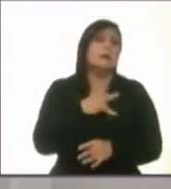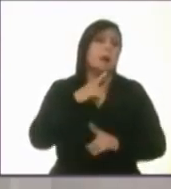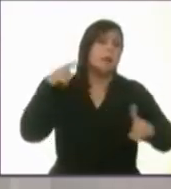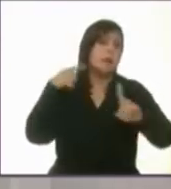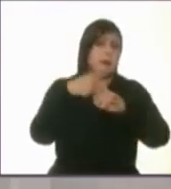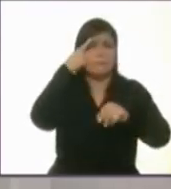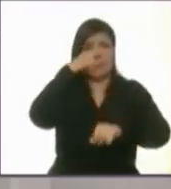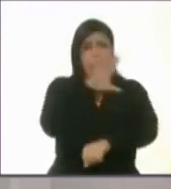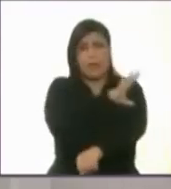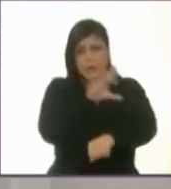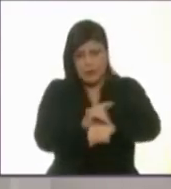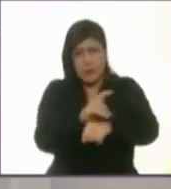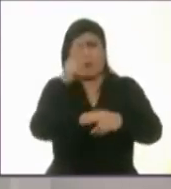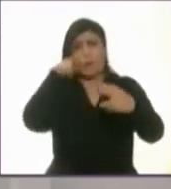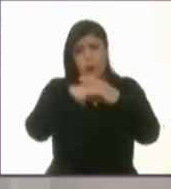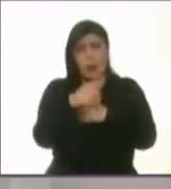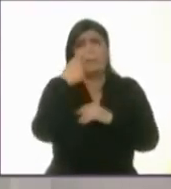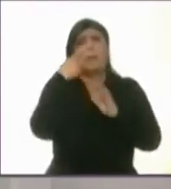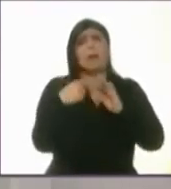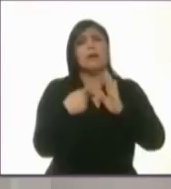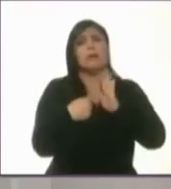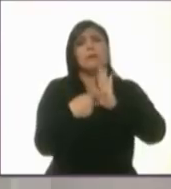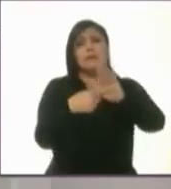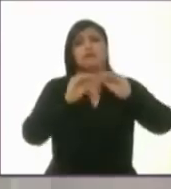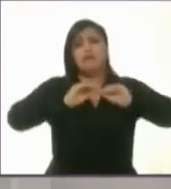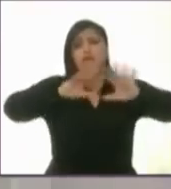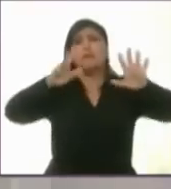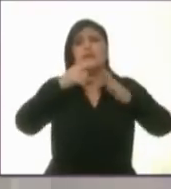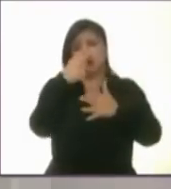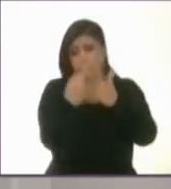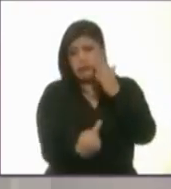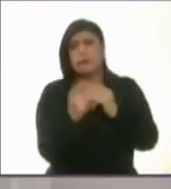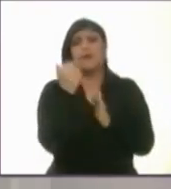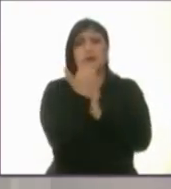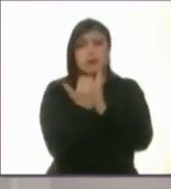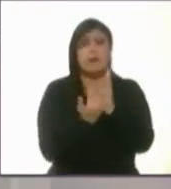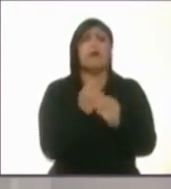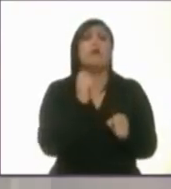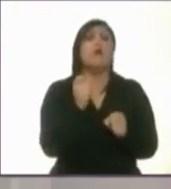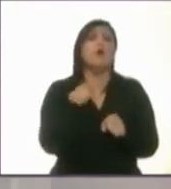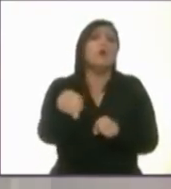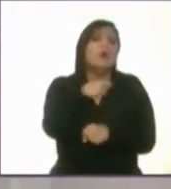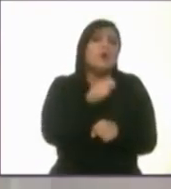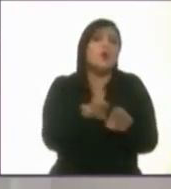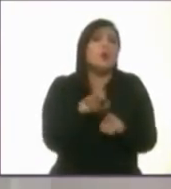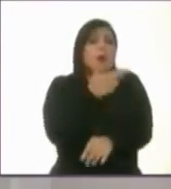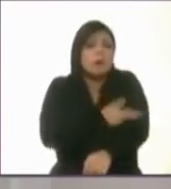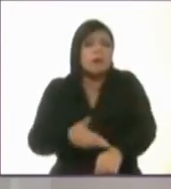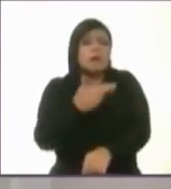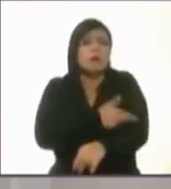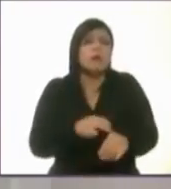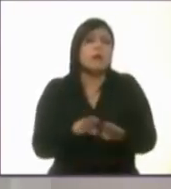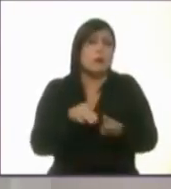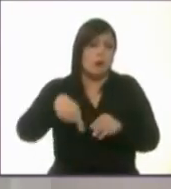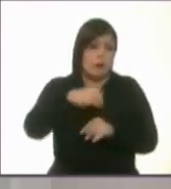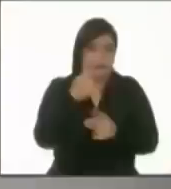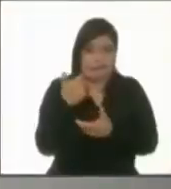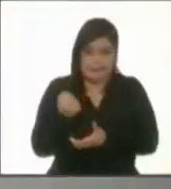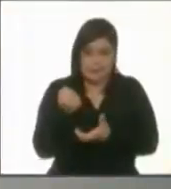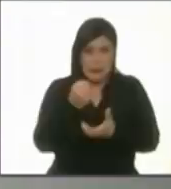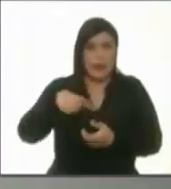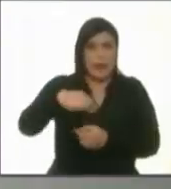rendición de cuentas, ¿cómo le va a ser para que desde el presupuesto lo veamos los capitalinos?